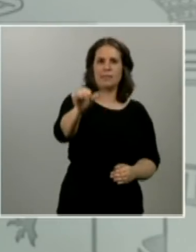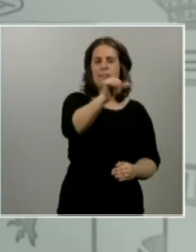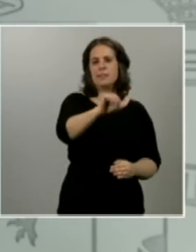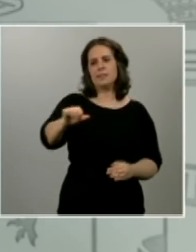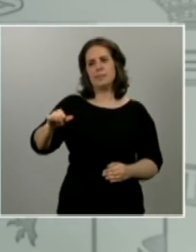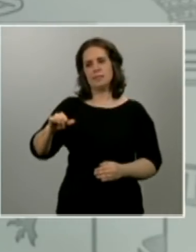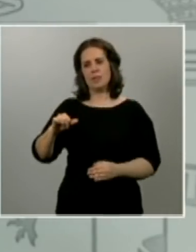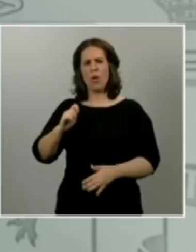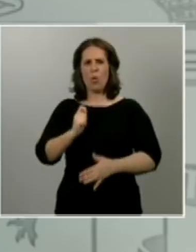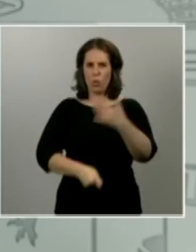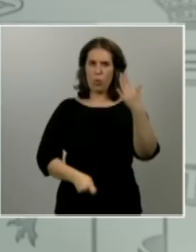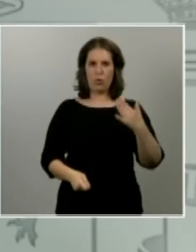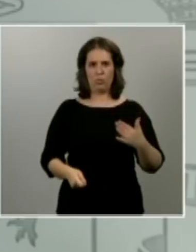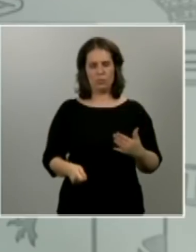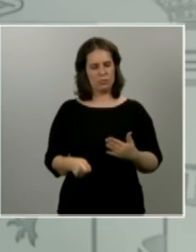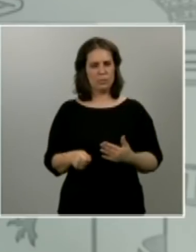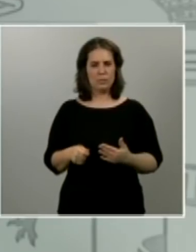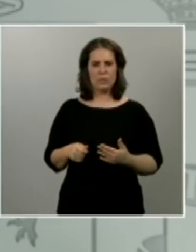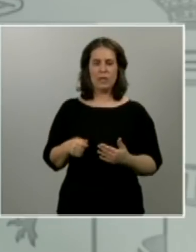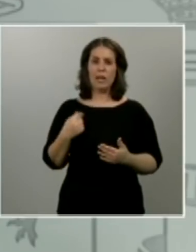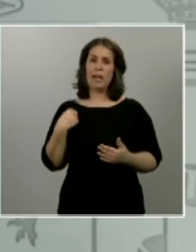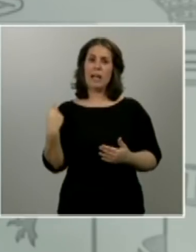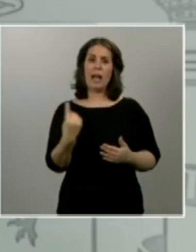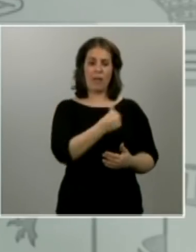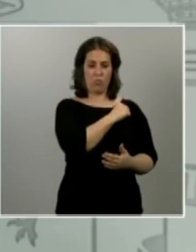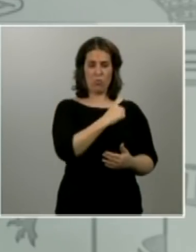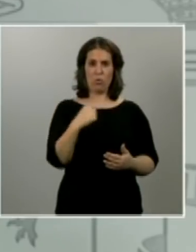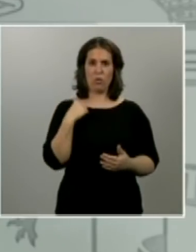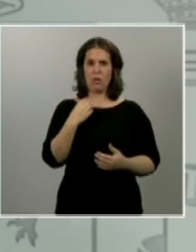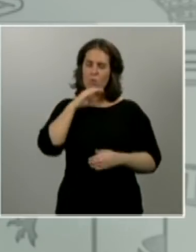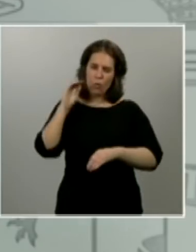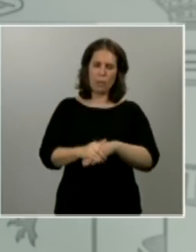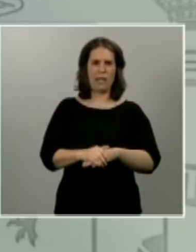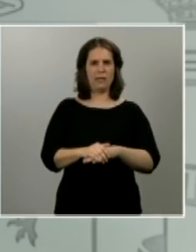las que cada cual deberemos seguir cumpliendo con nuestra misión.